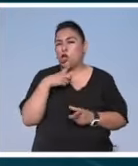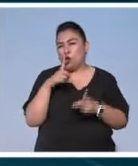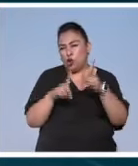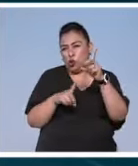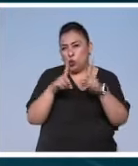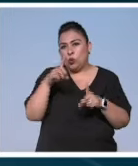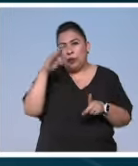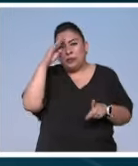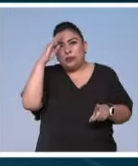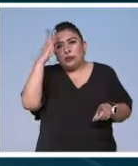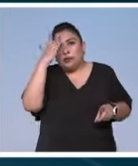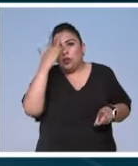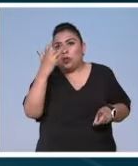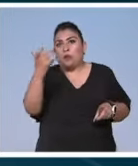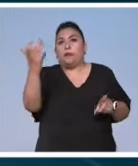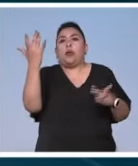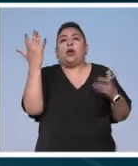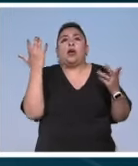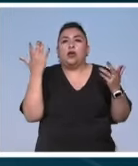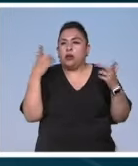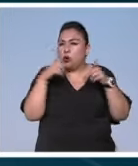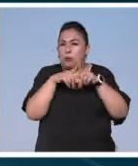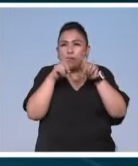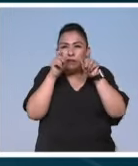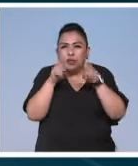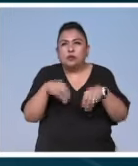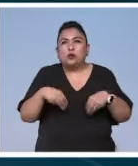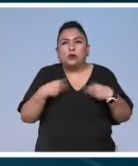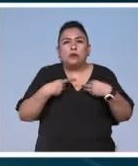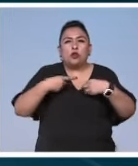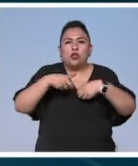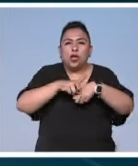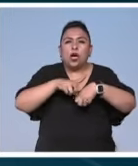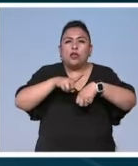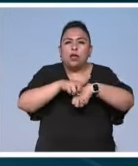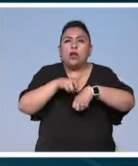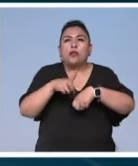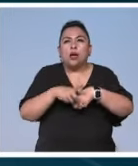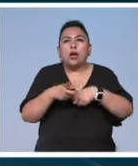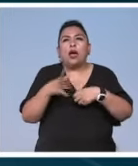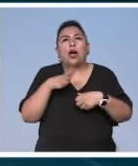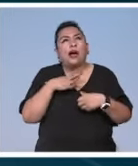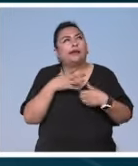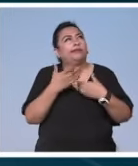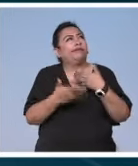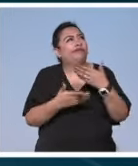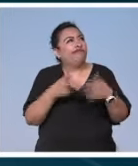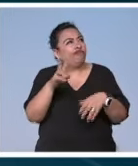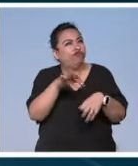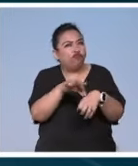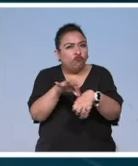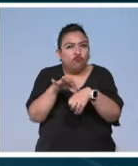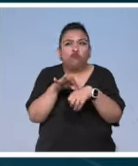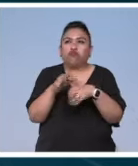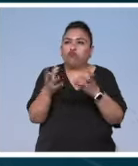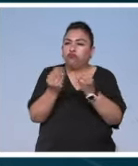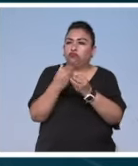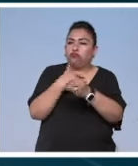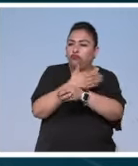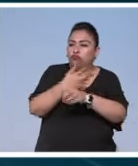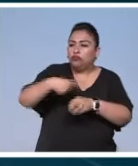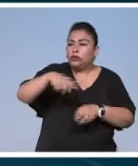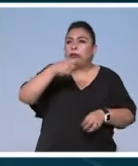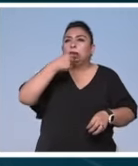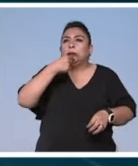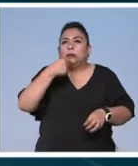pensamiento mágico a la par de lo que vivimos día a día nos va como construyendo una realidad y acompañar a las niñas